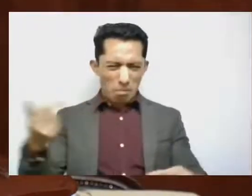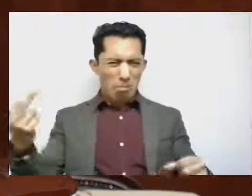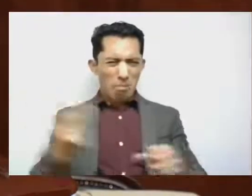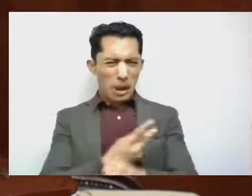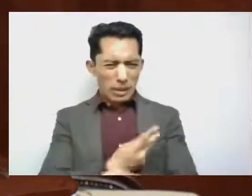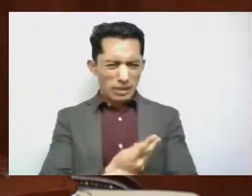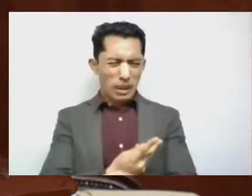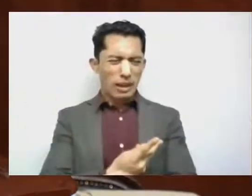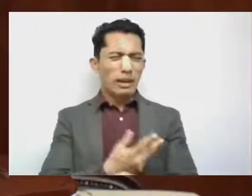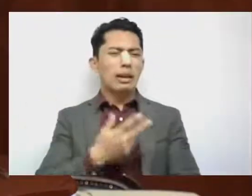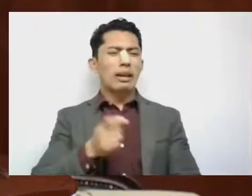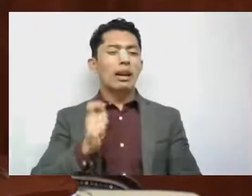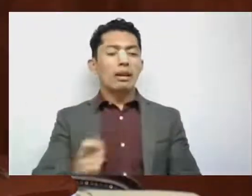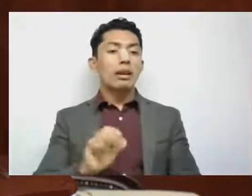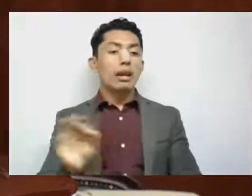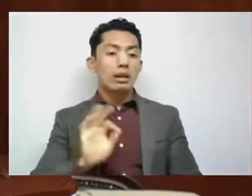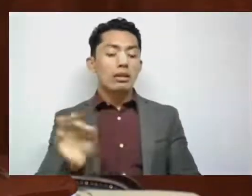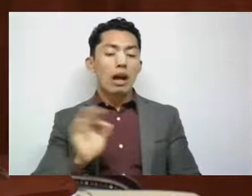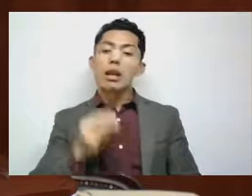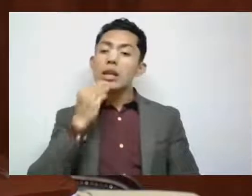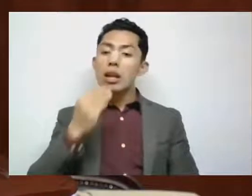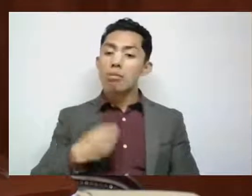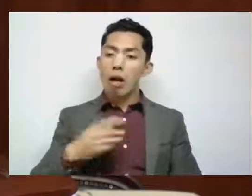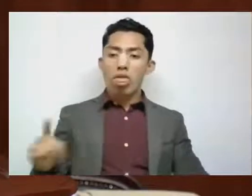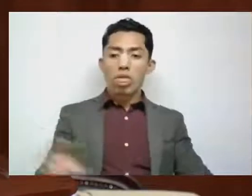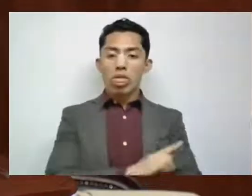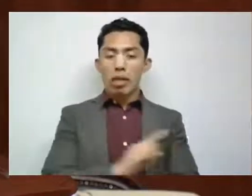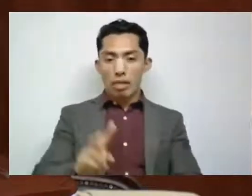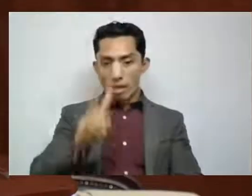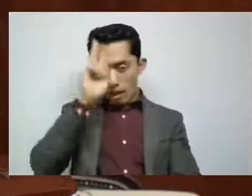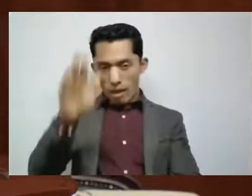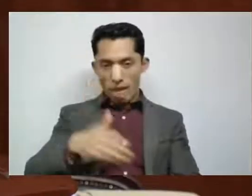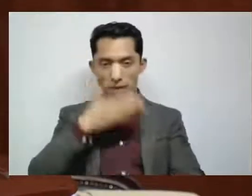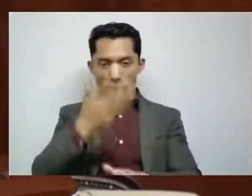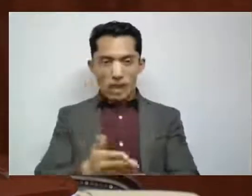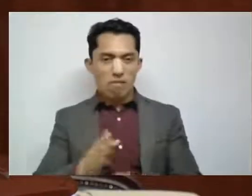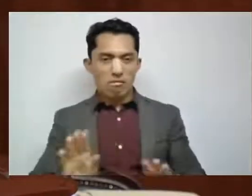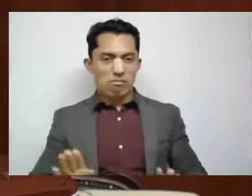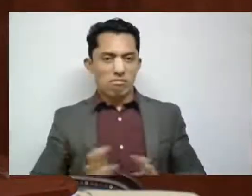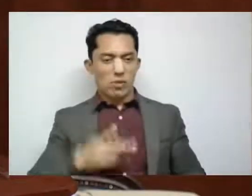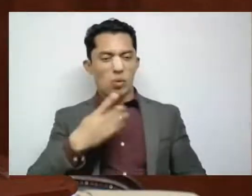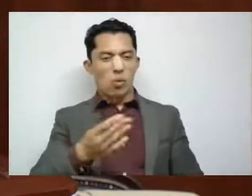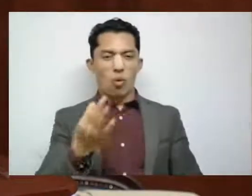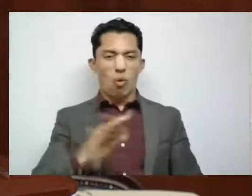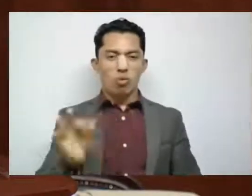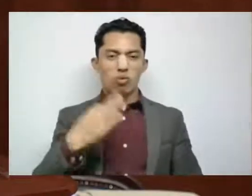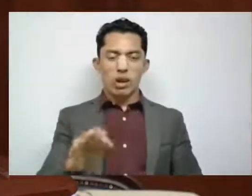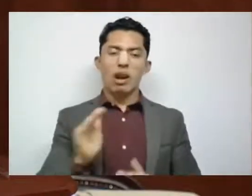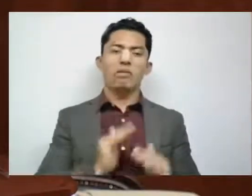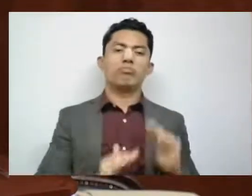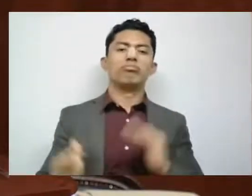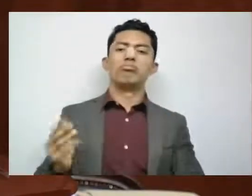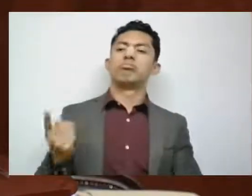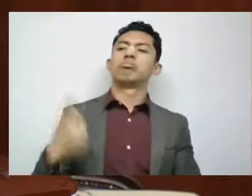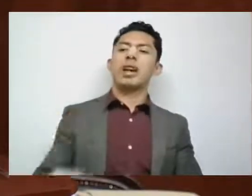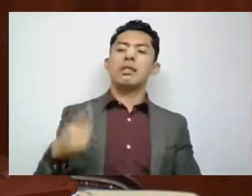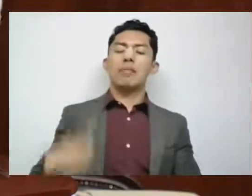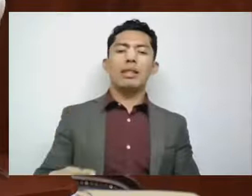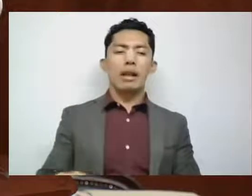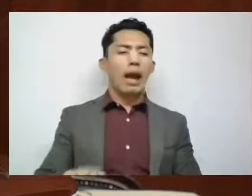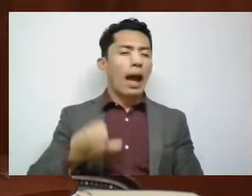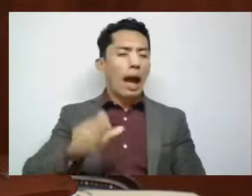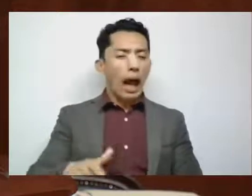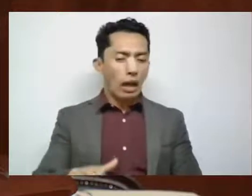para que se tomen actitudes groseras y prepotentes por parte de cualquier